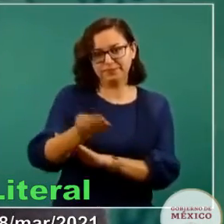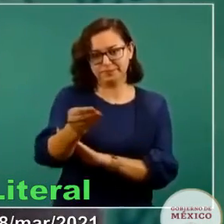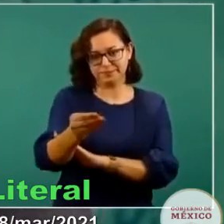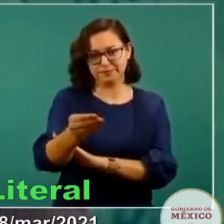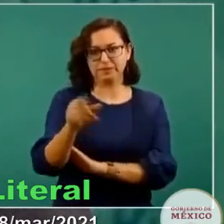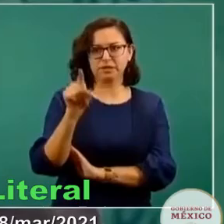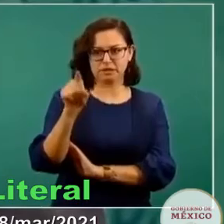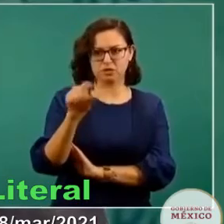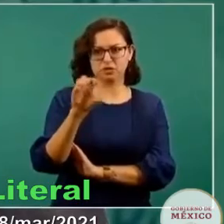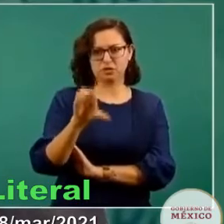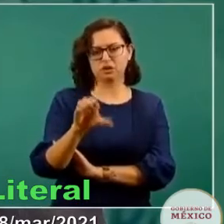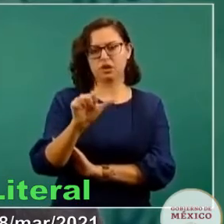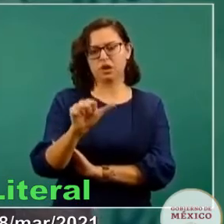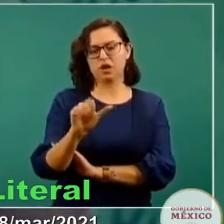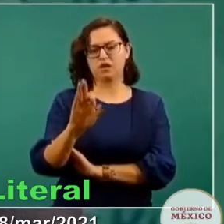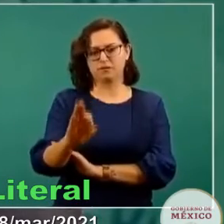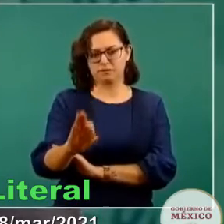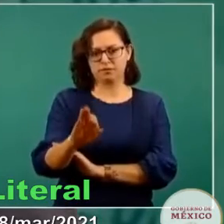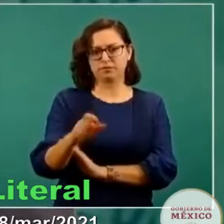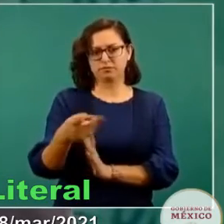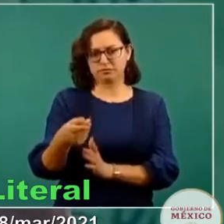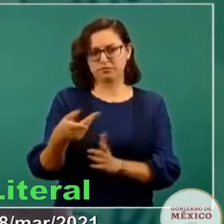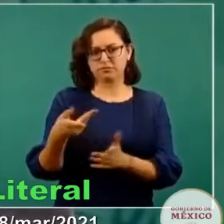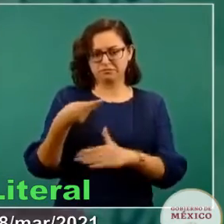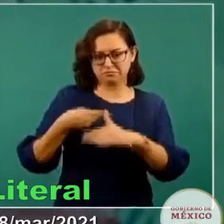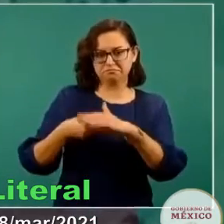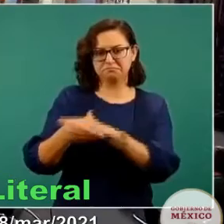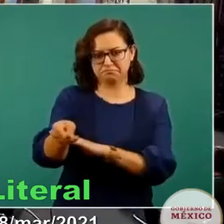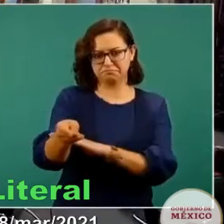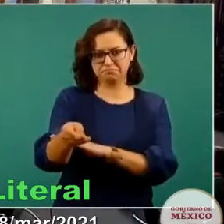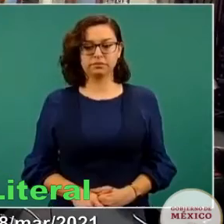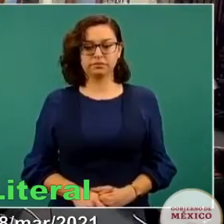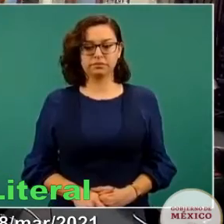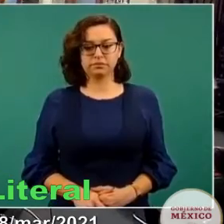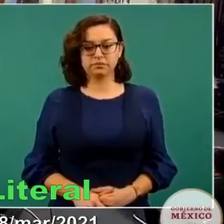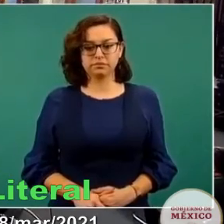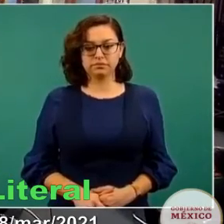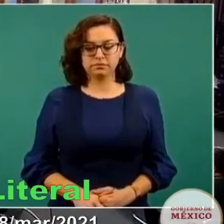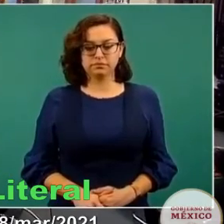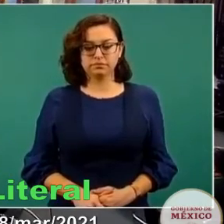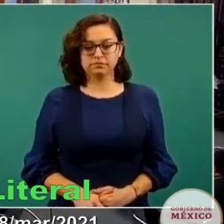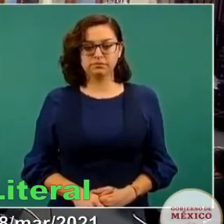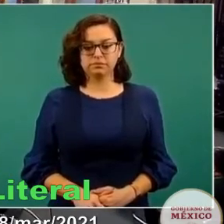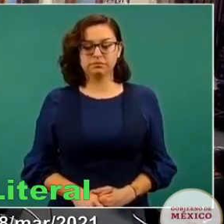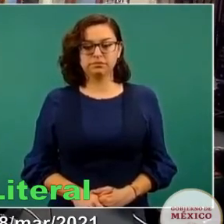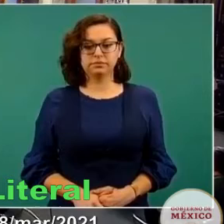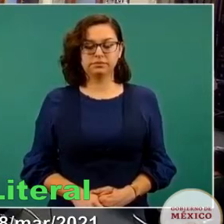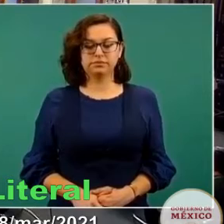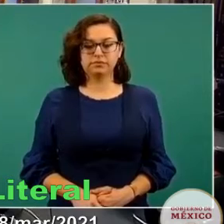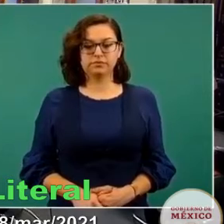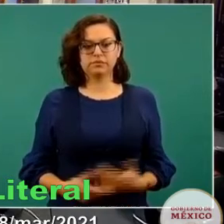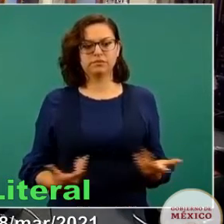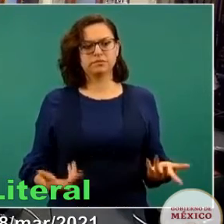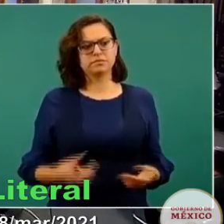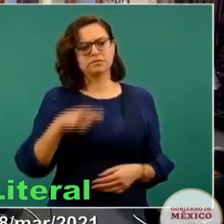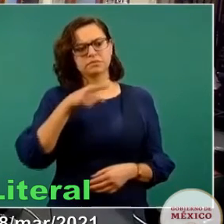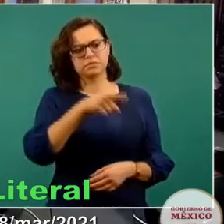Judicatura esa resolución que los jueces de amparo